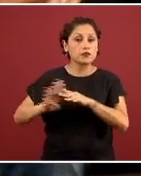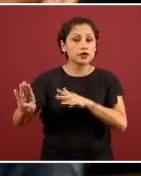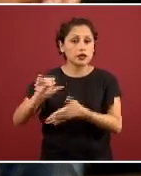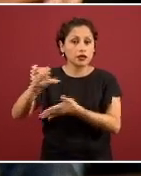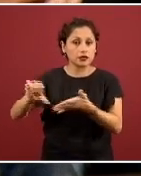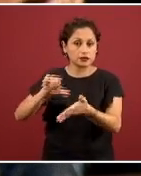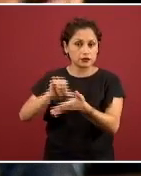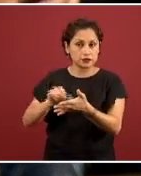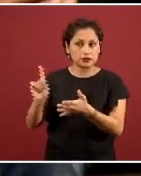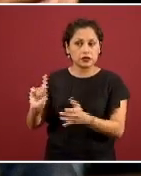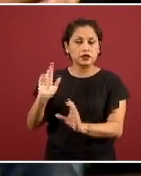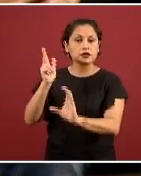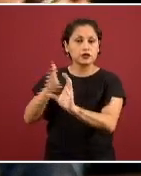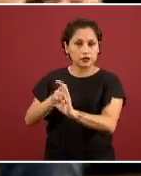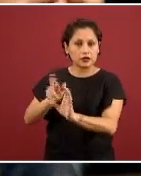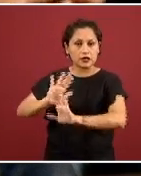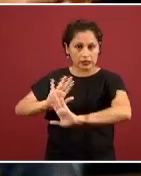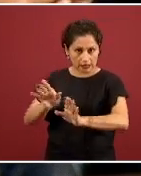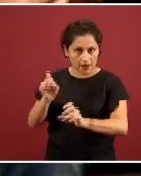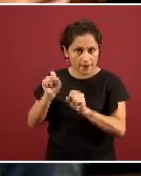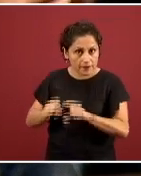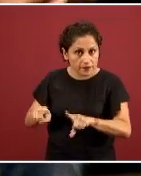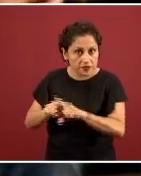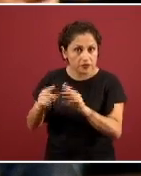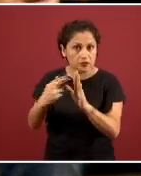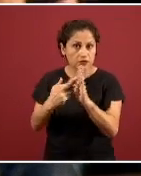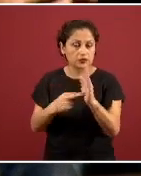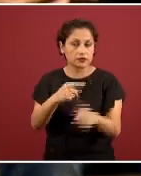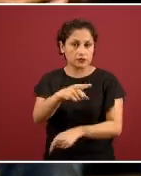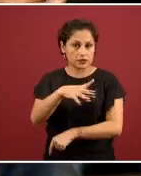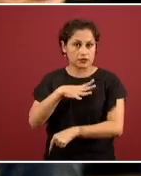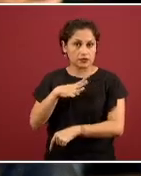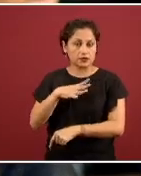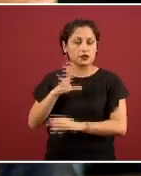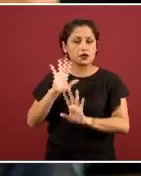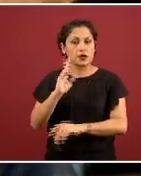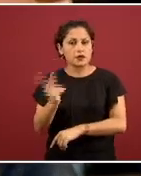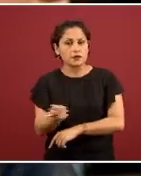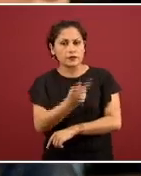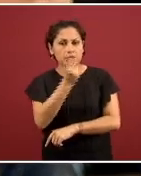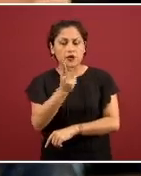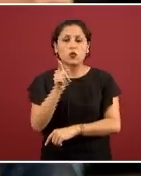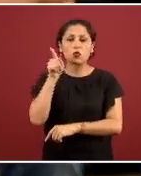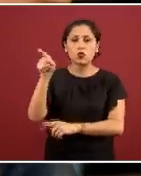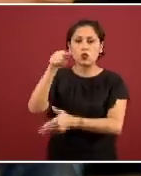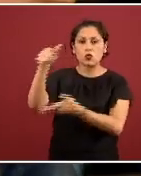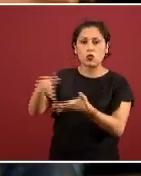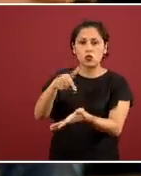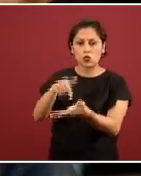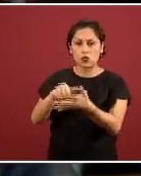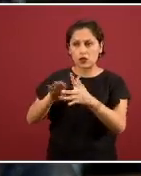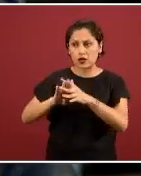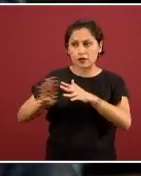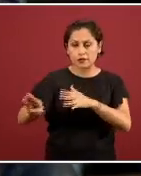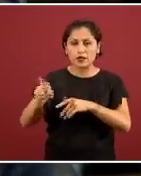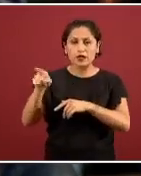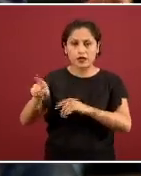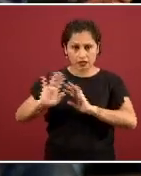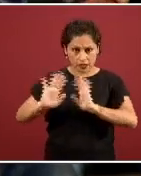y aunado a eso, ya se han detectado casos de infección o de enfermedades entre las personas que están recluidas.